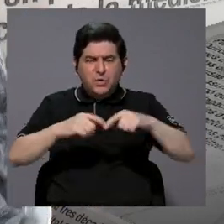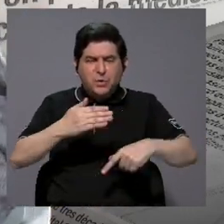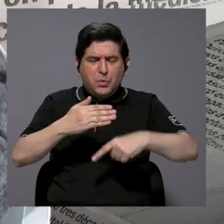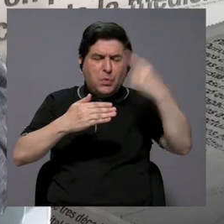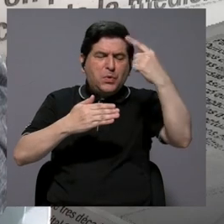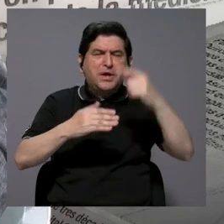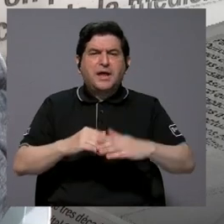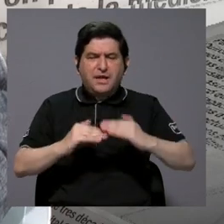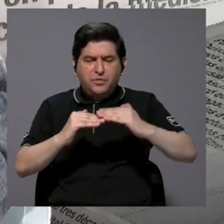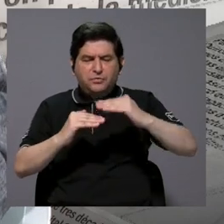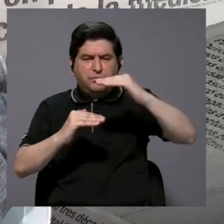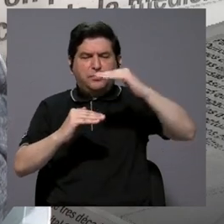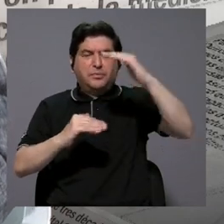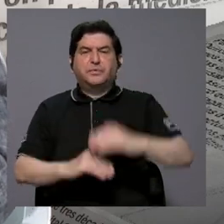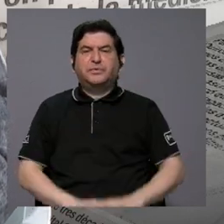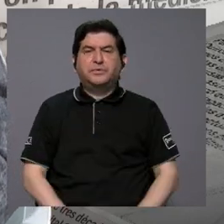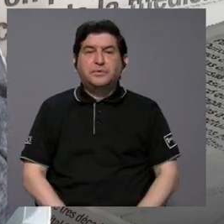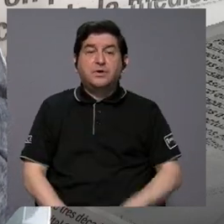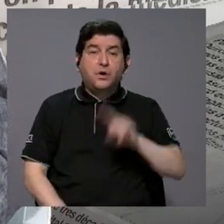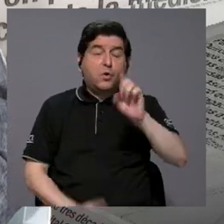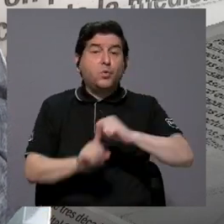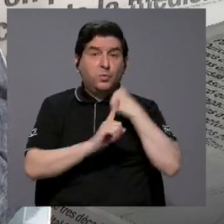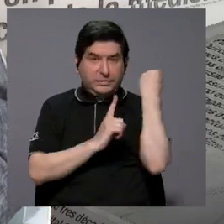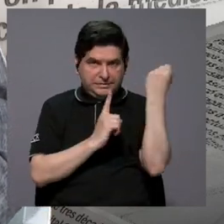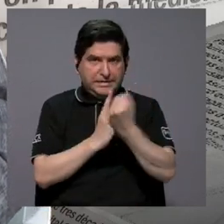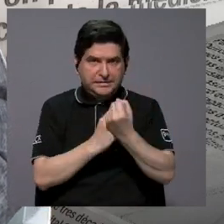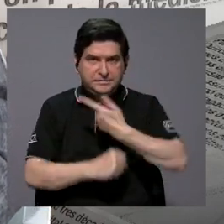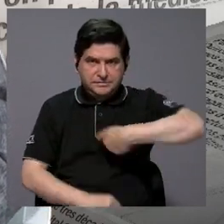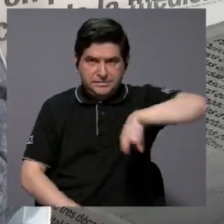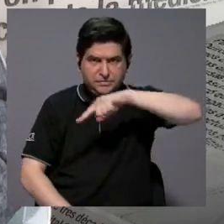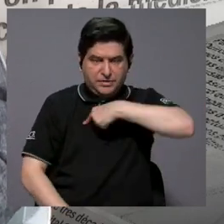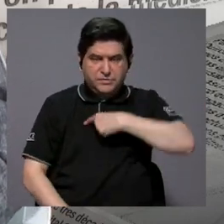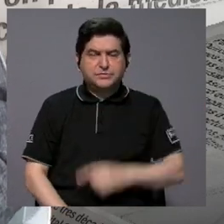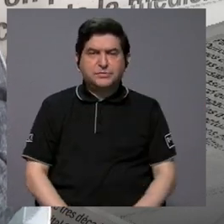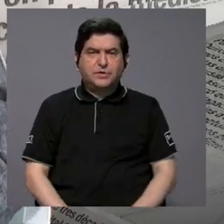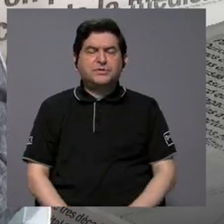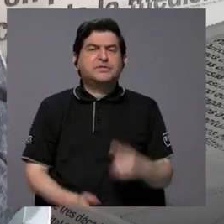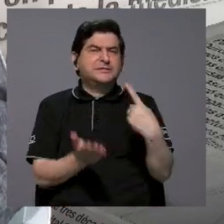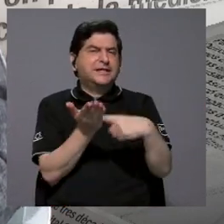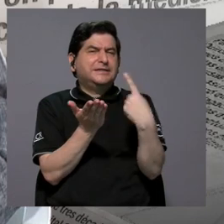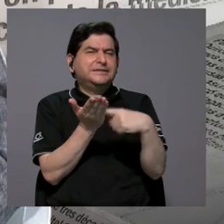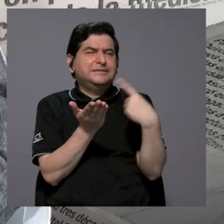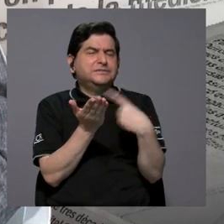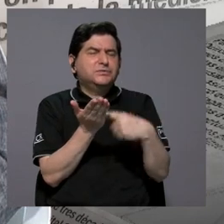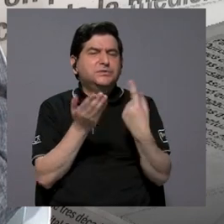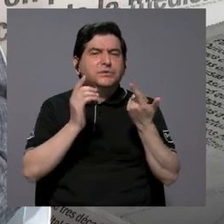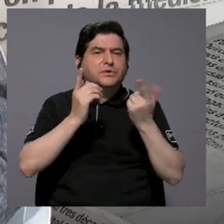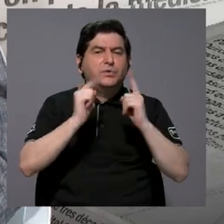Y hoy en día, una de las cuestiones que nos queda sobre la mesa es que